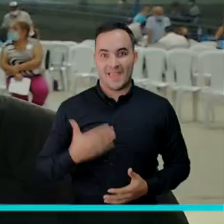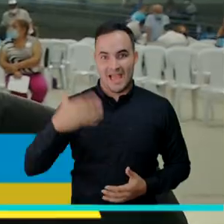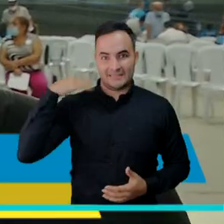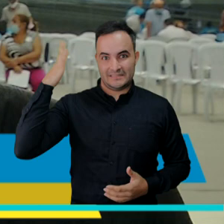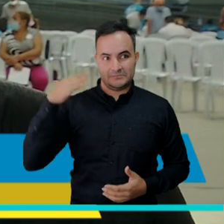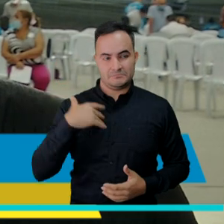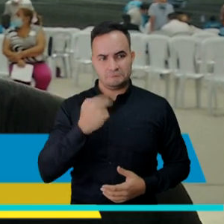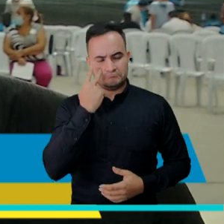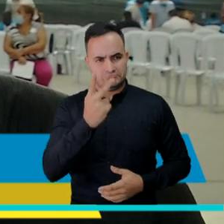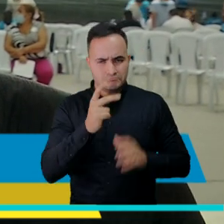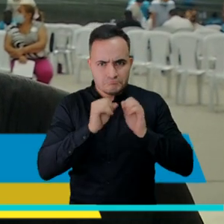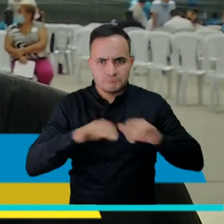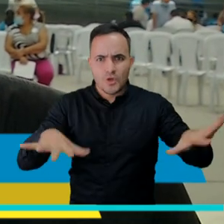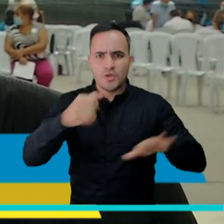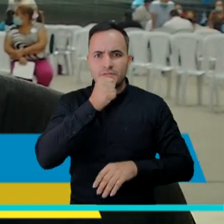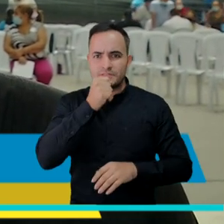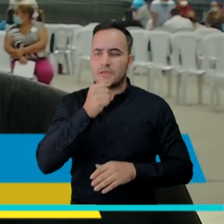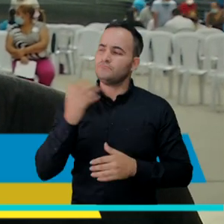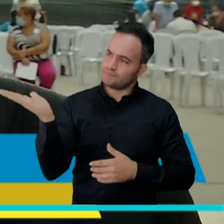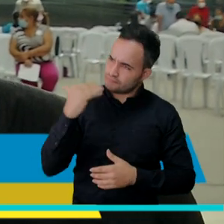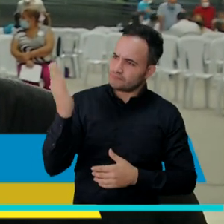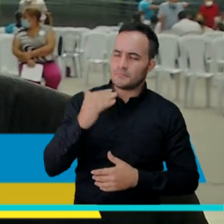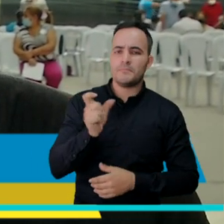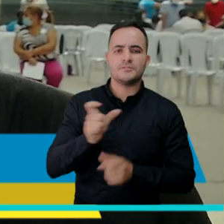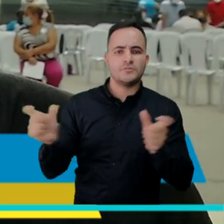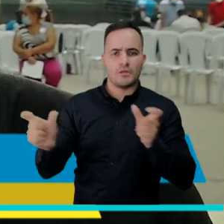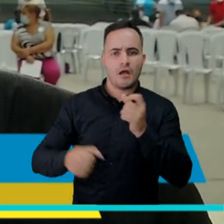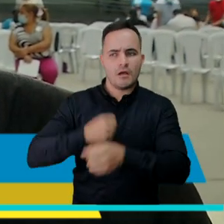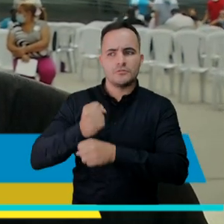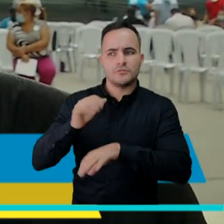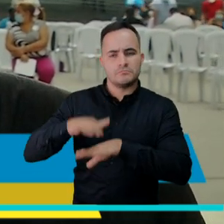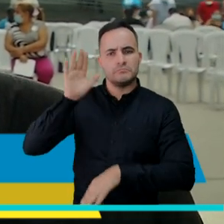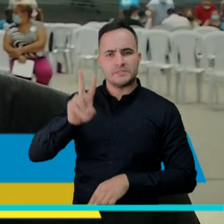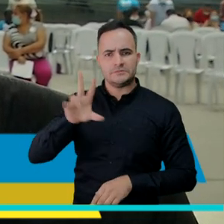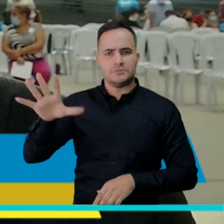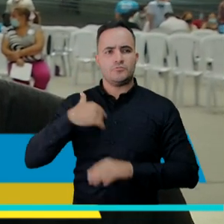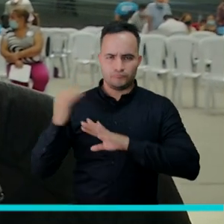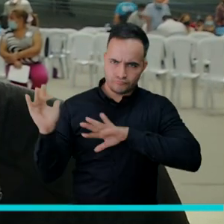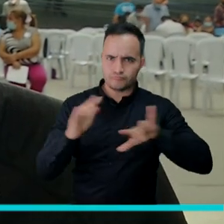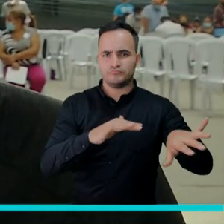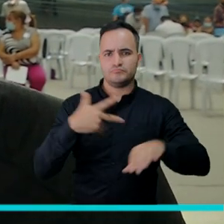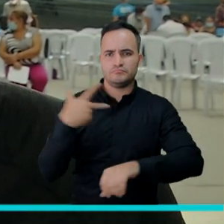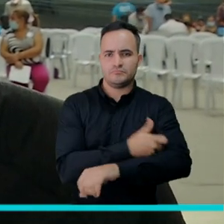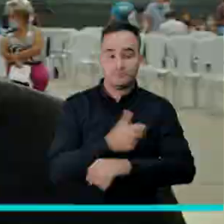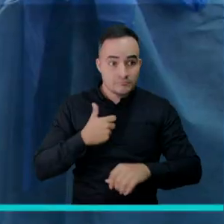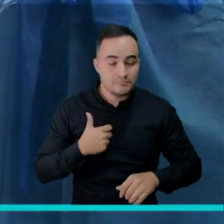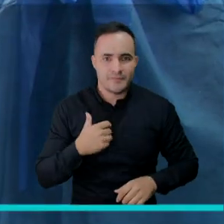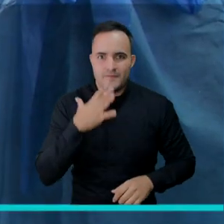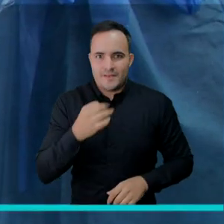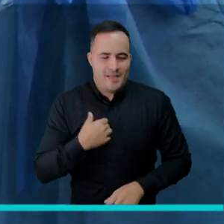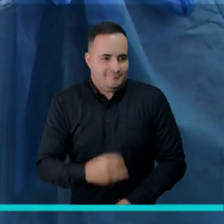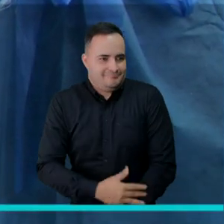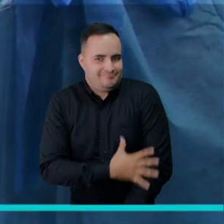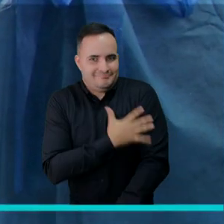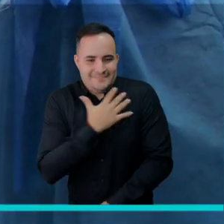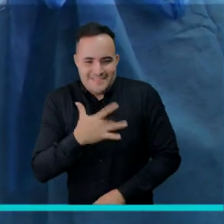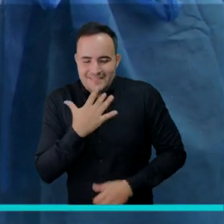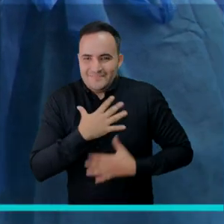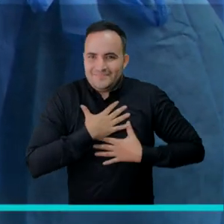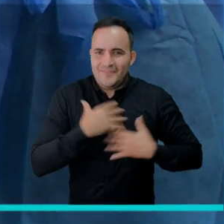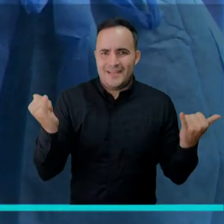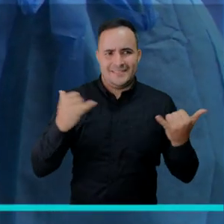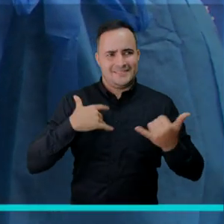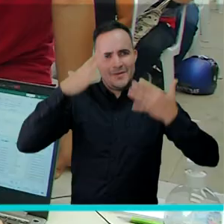Cuando anunciaron que los mayores de 25 años nos podíamos vacunar, pues la sensación fue de alegría, de entusiasmo, porque